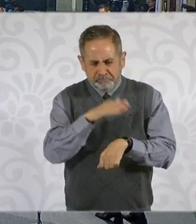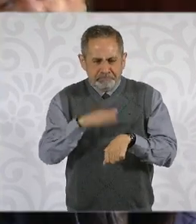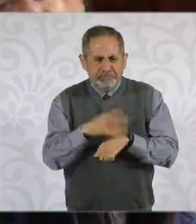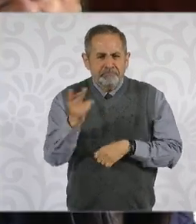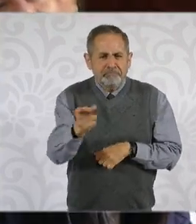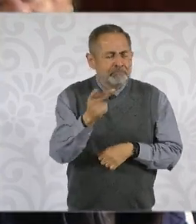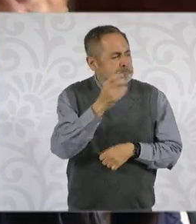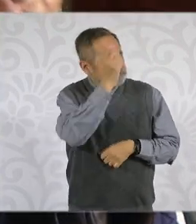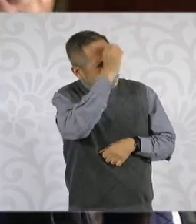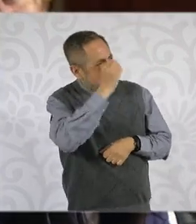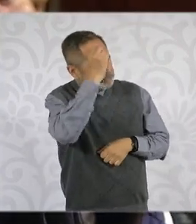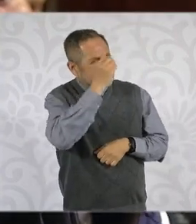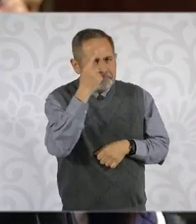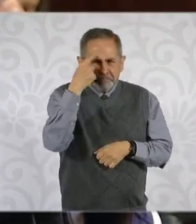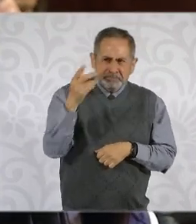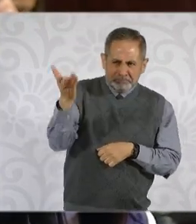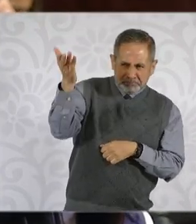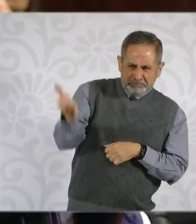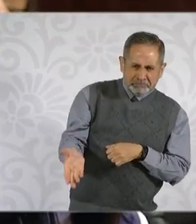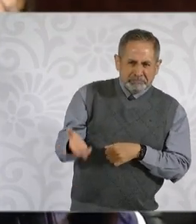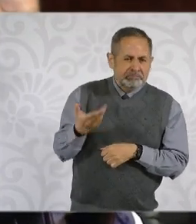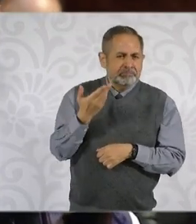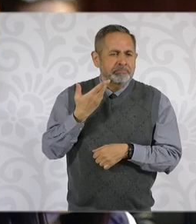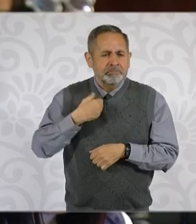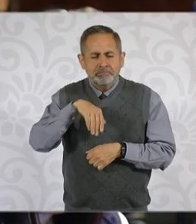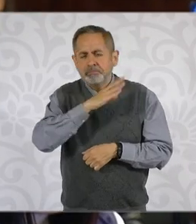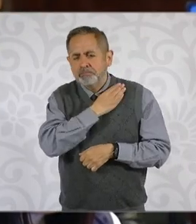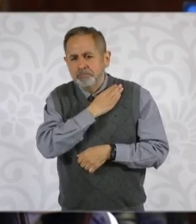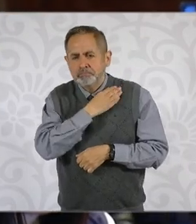tiene de la presidenta Claudia Sheinbaum?